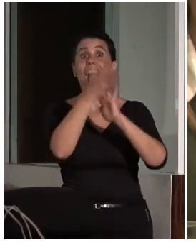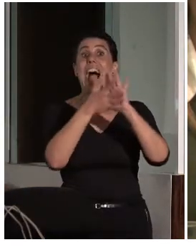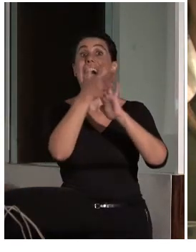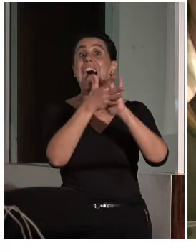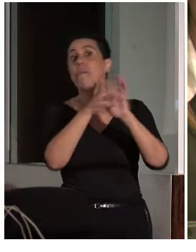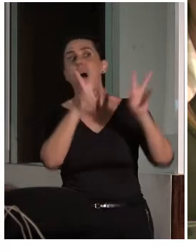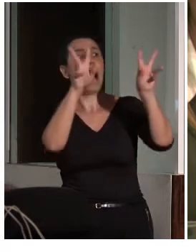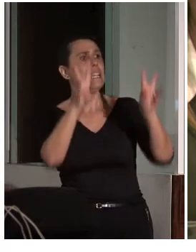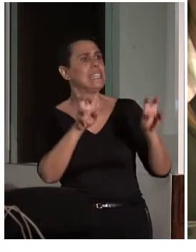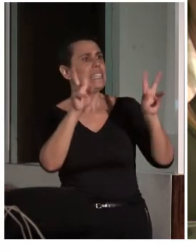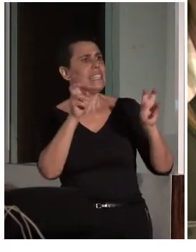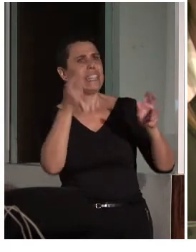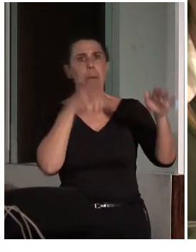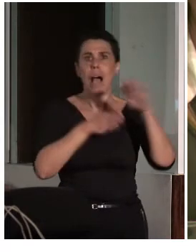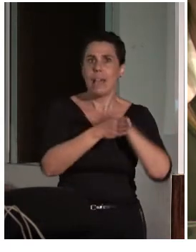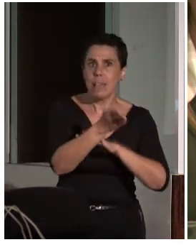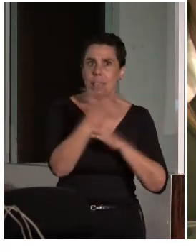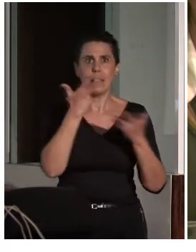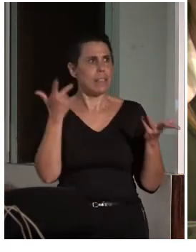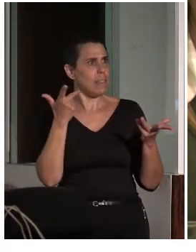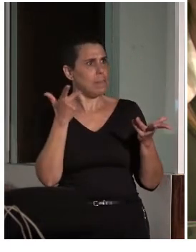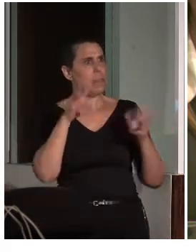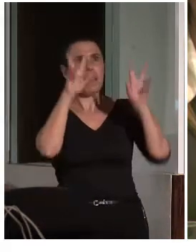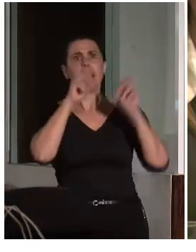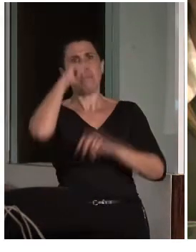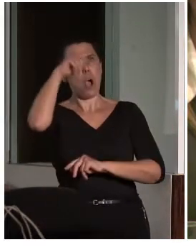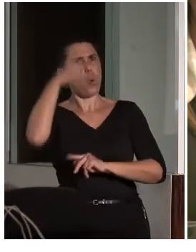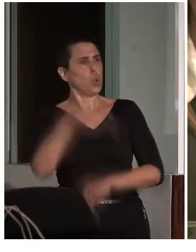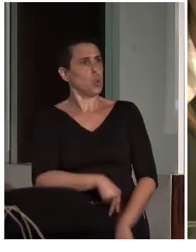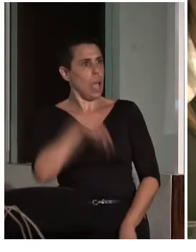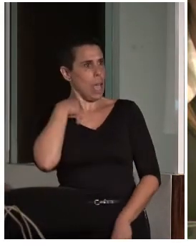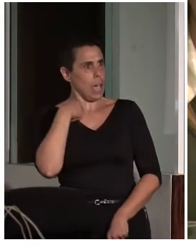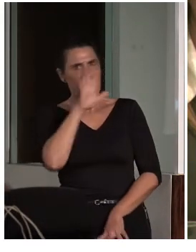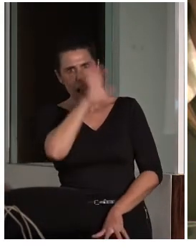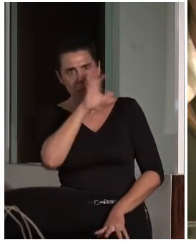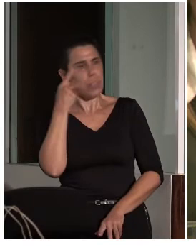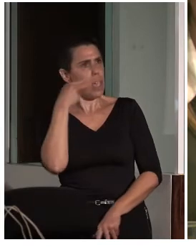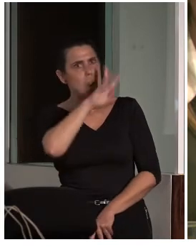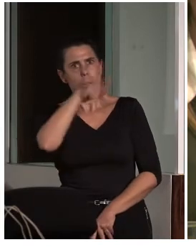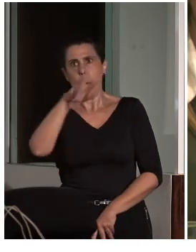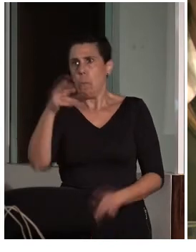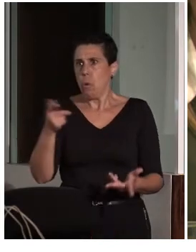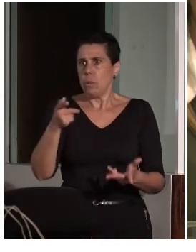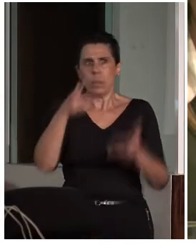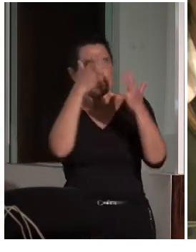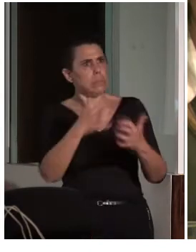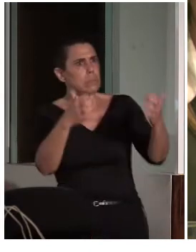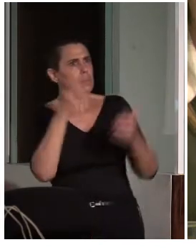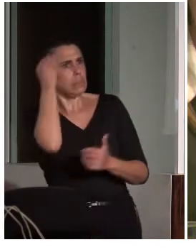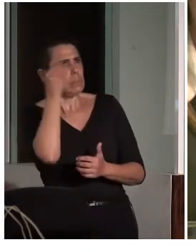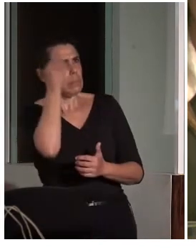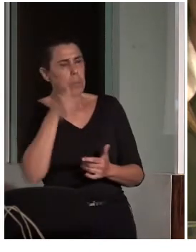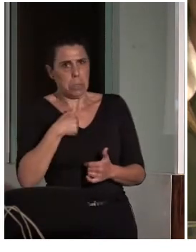en museo, cine y demás. Bueno, pues, ustedes diréis que, bueno, que qué dificultad podríamos tener